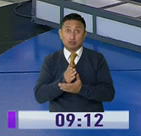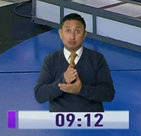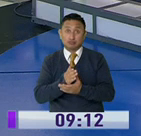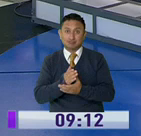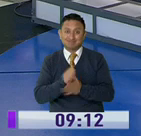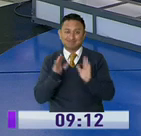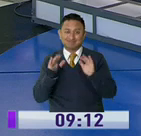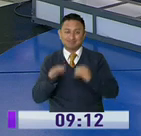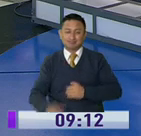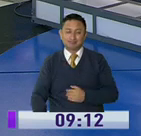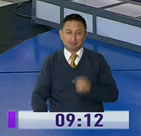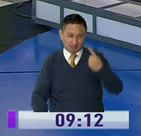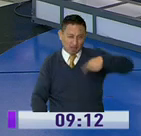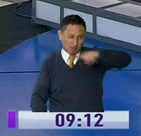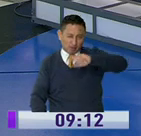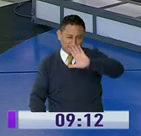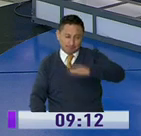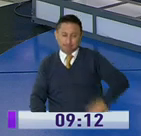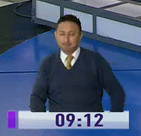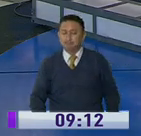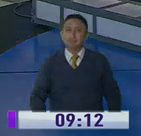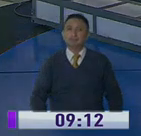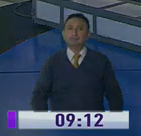¿Pausa, pausa? Ya venimos, no se vayan.